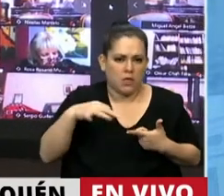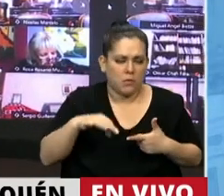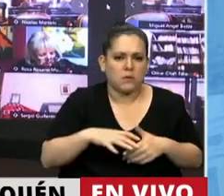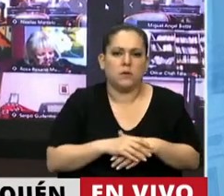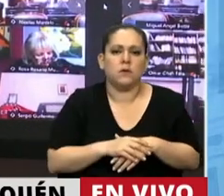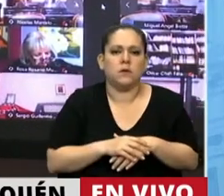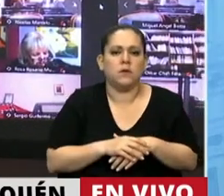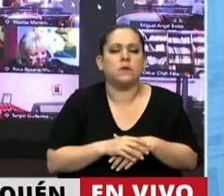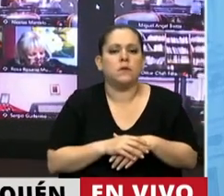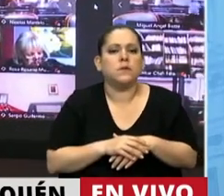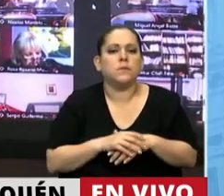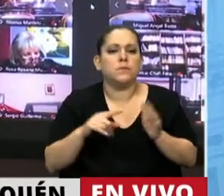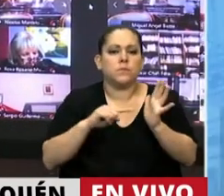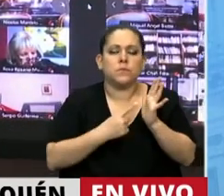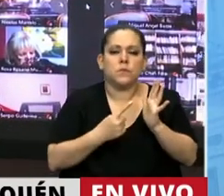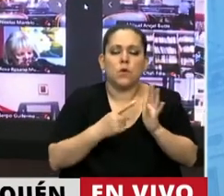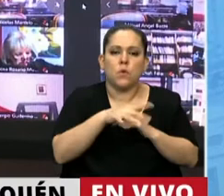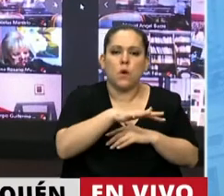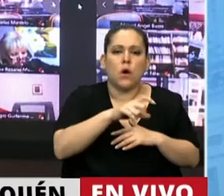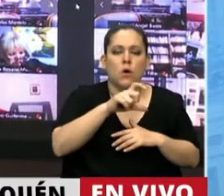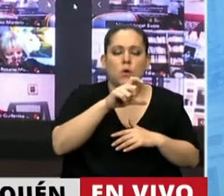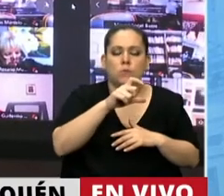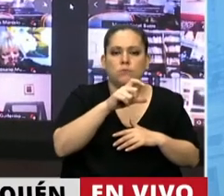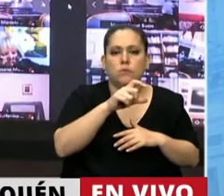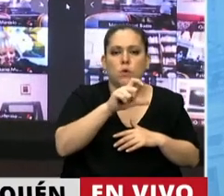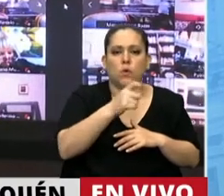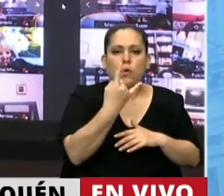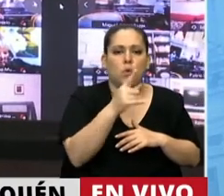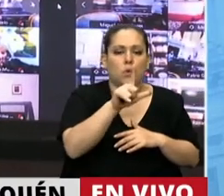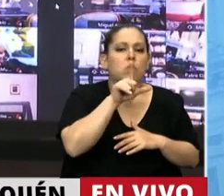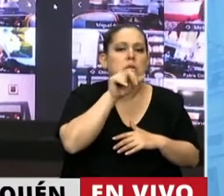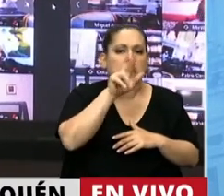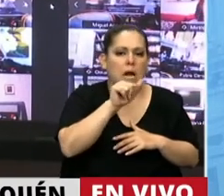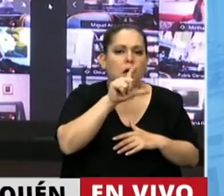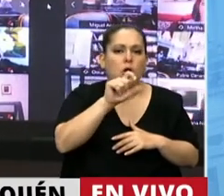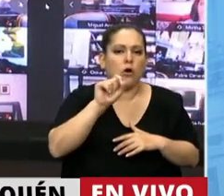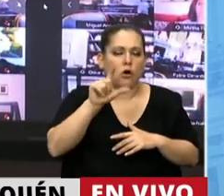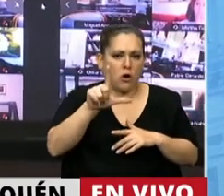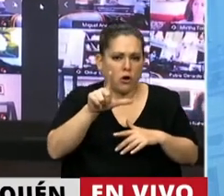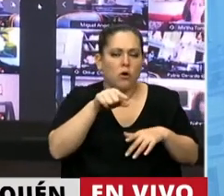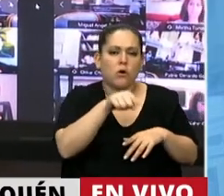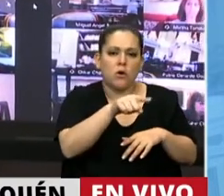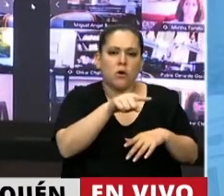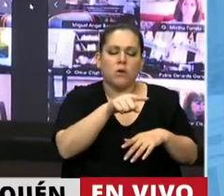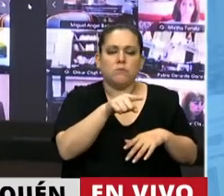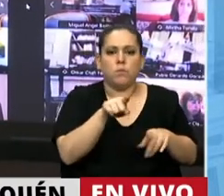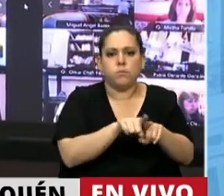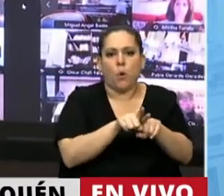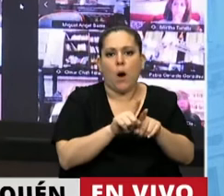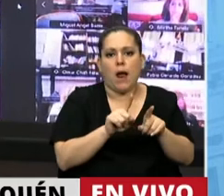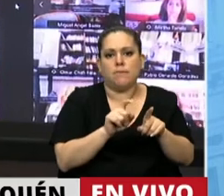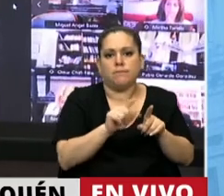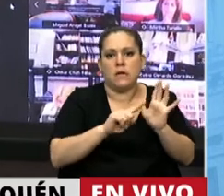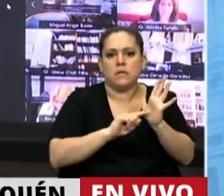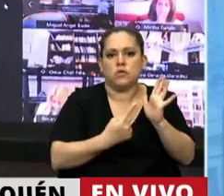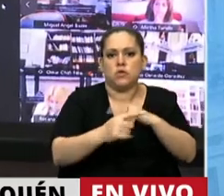como capital alterna de nuestra provincia responde a una visión que compartimos, porque se trata de una ciudad